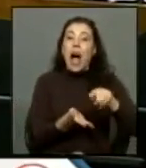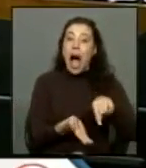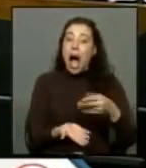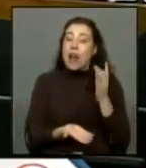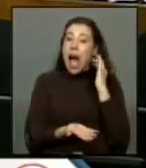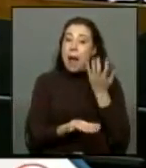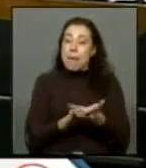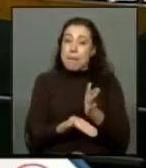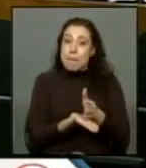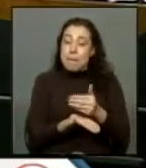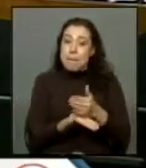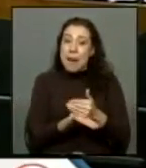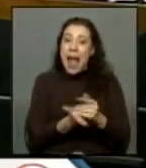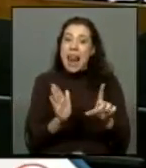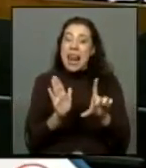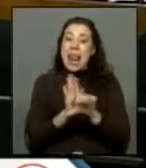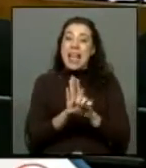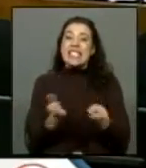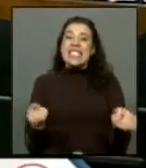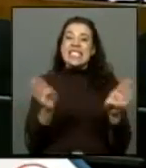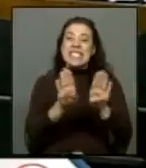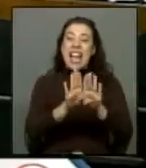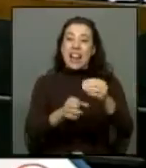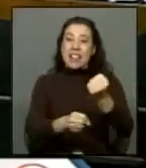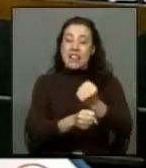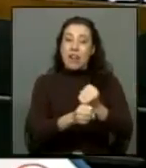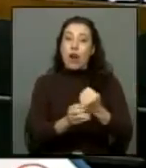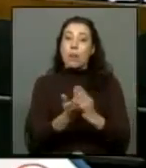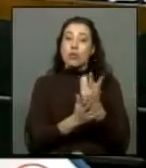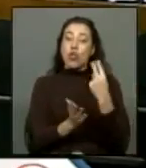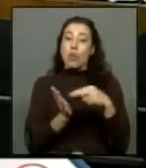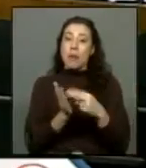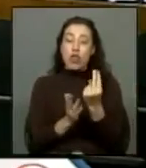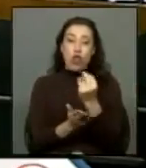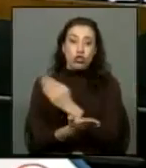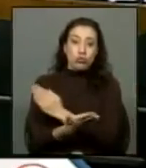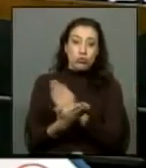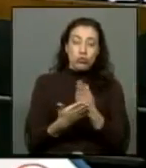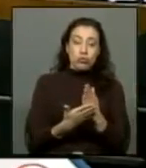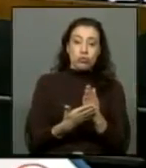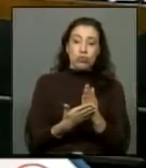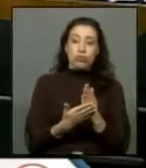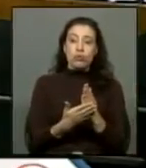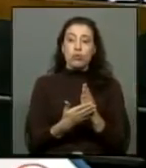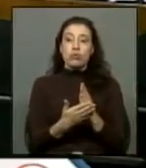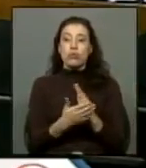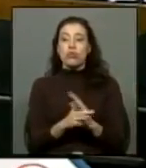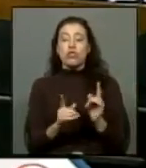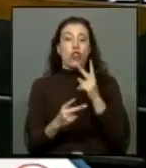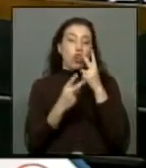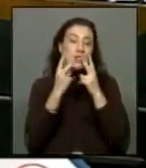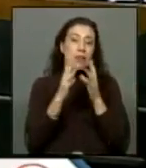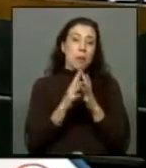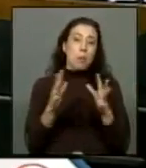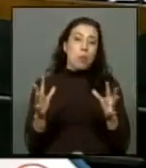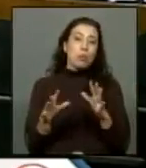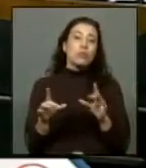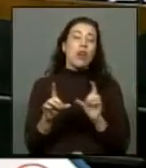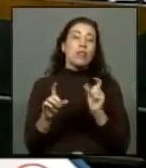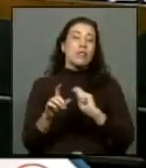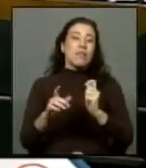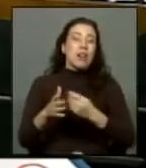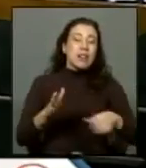de cierre de faena este rige desde el año 2012 en adelante por lo tanto no aborda muchos de los pasivos